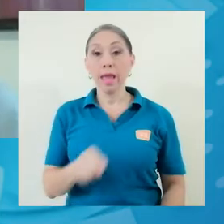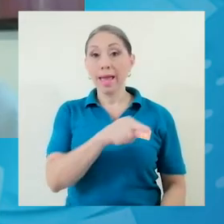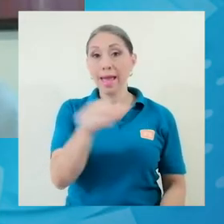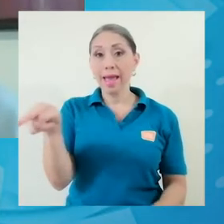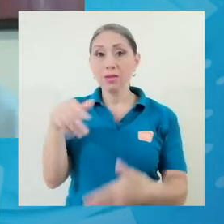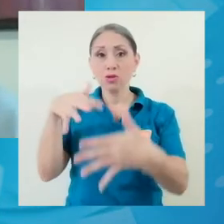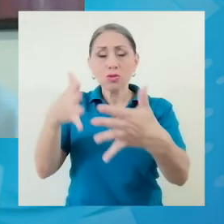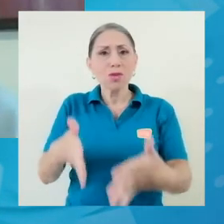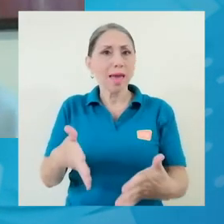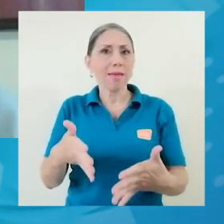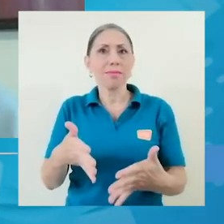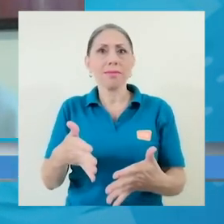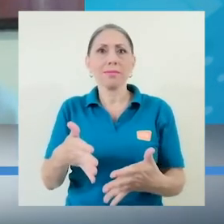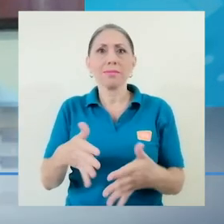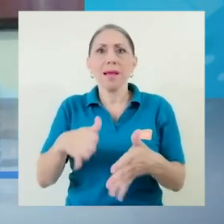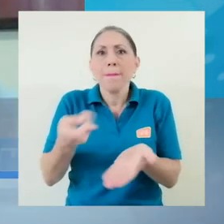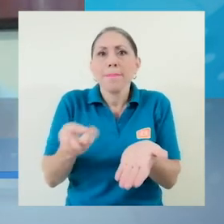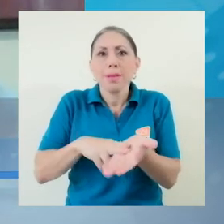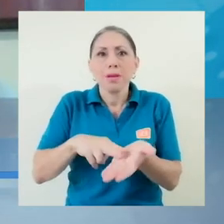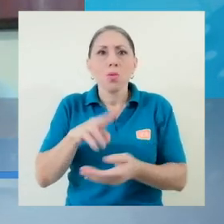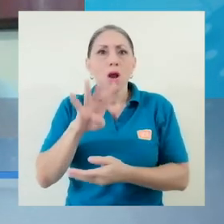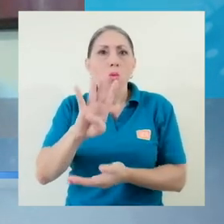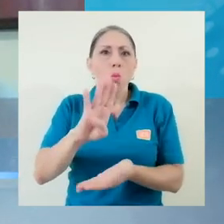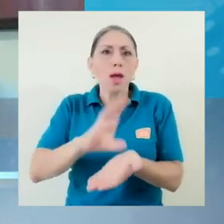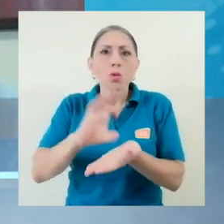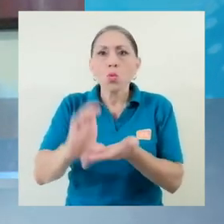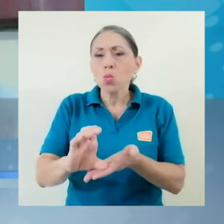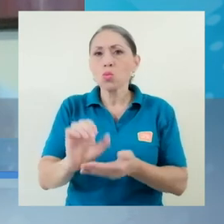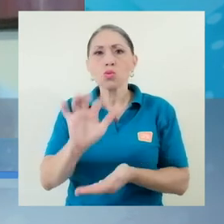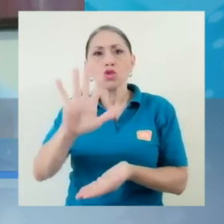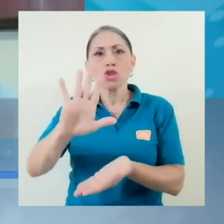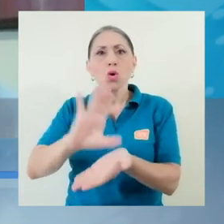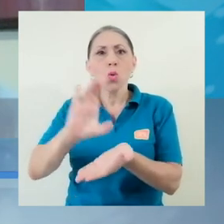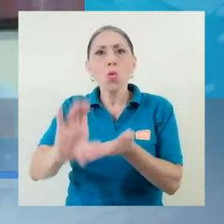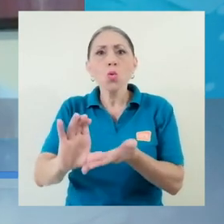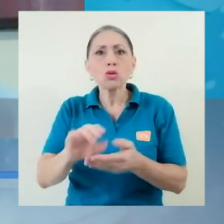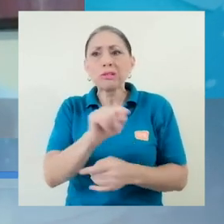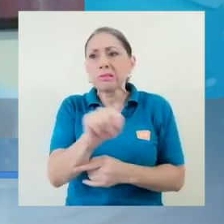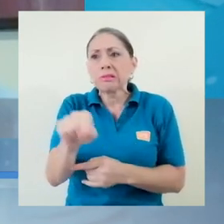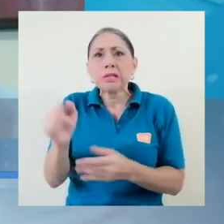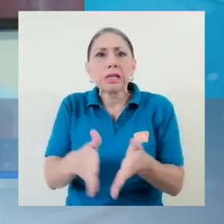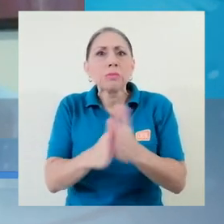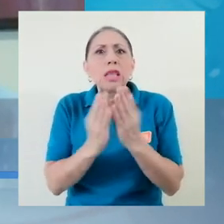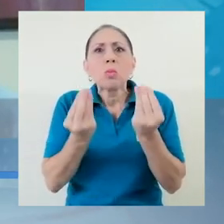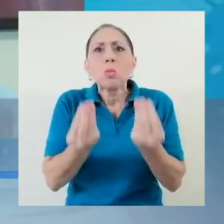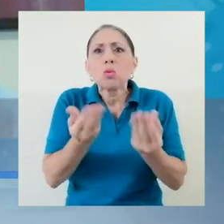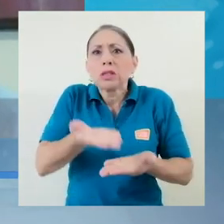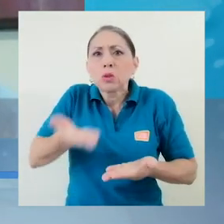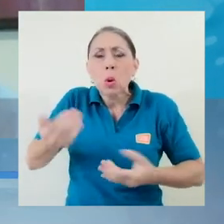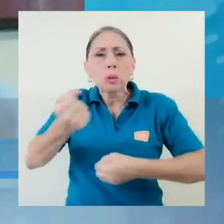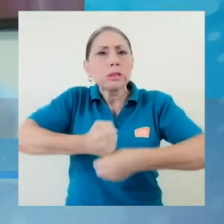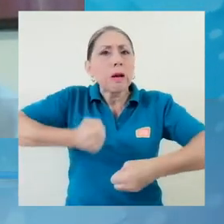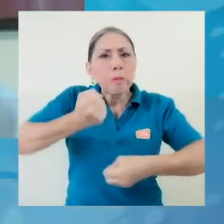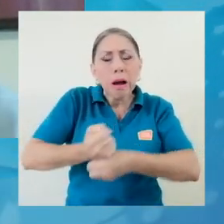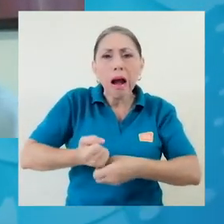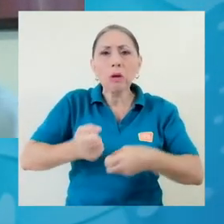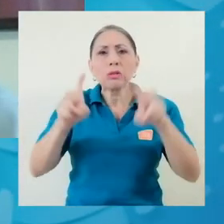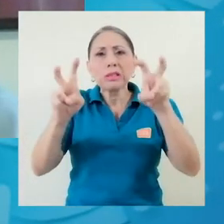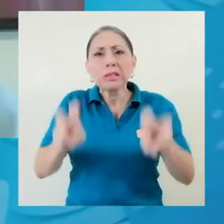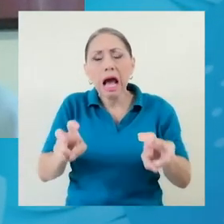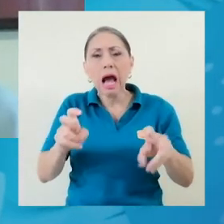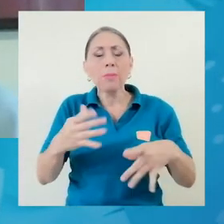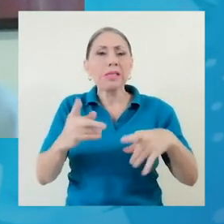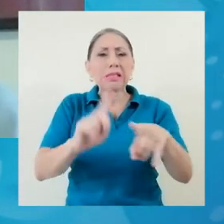estudiantes que llevan cuatro o cinco cursos y en cada curso les piden muchas asignaciones, tienen exámenes, tienen tareas y